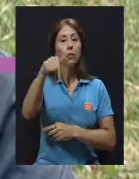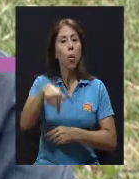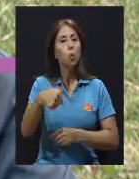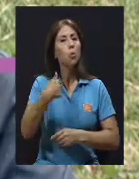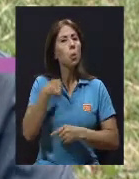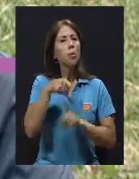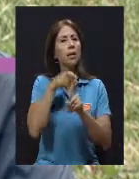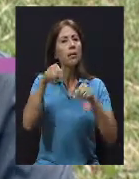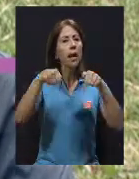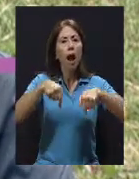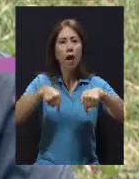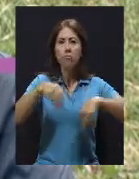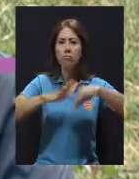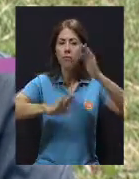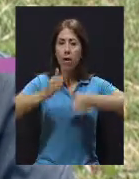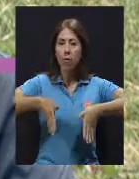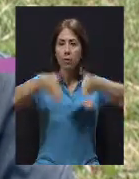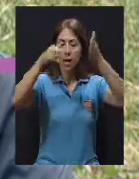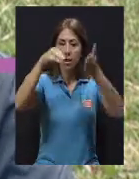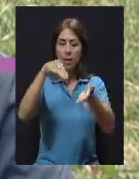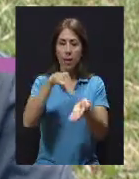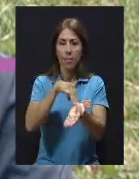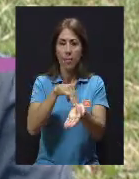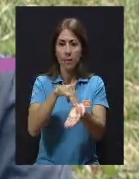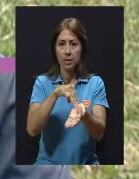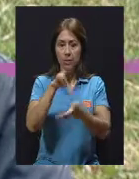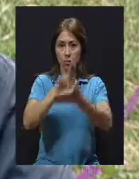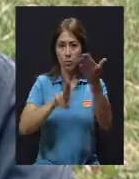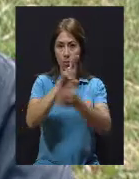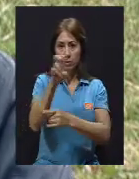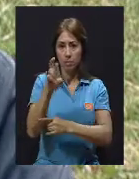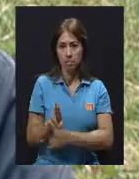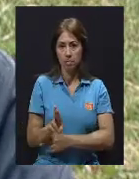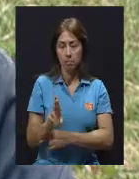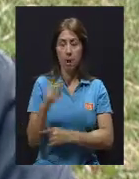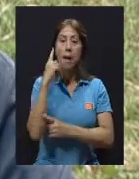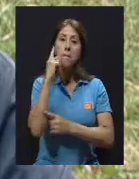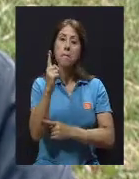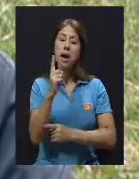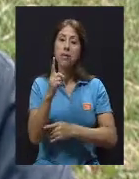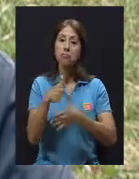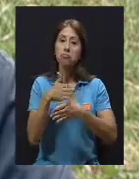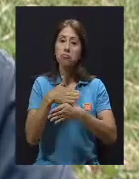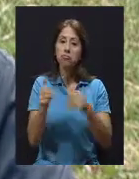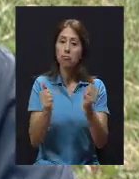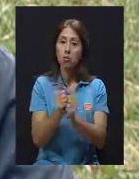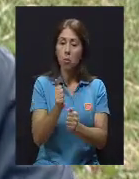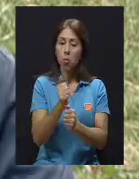desde acá, desde la Facultad de Medicina de la Universidad de Costa Rica para compartir con cada uno y todos